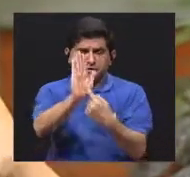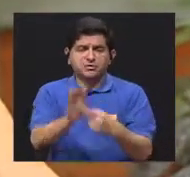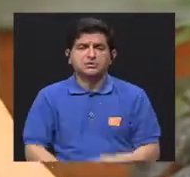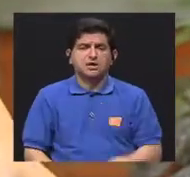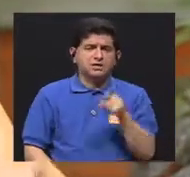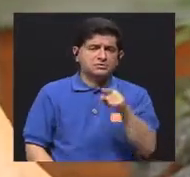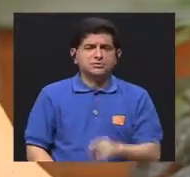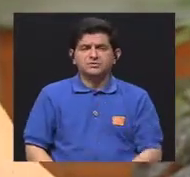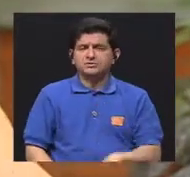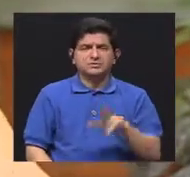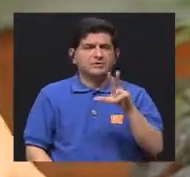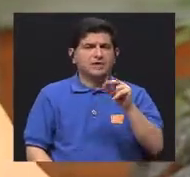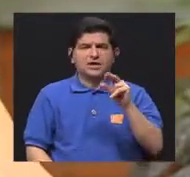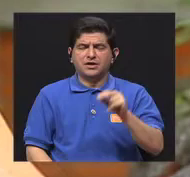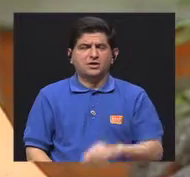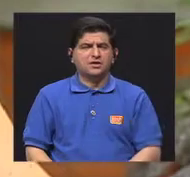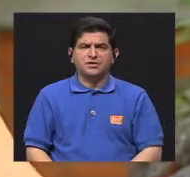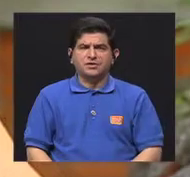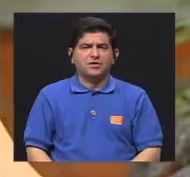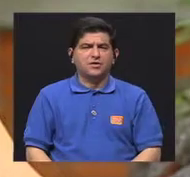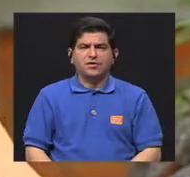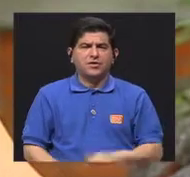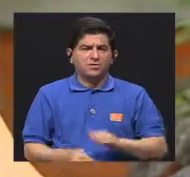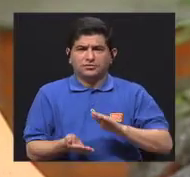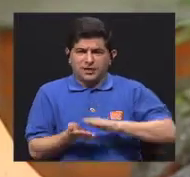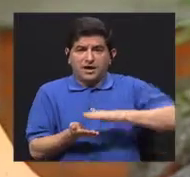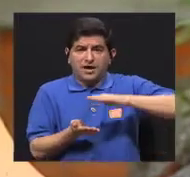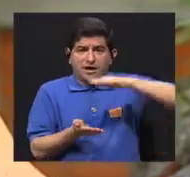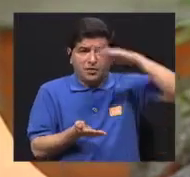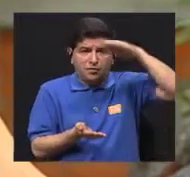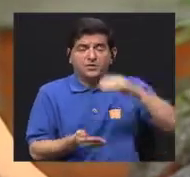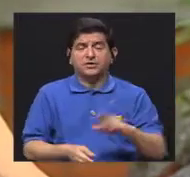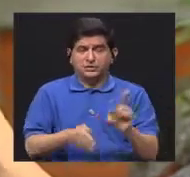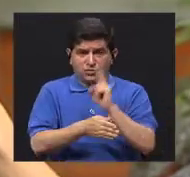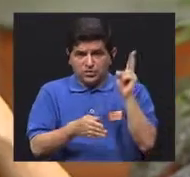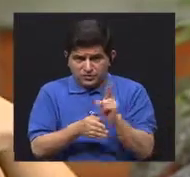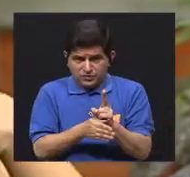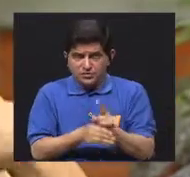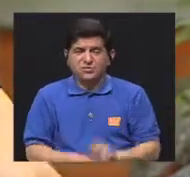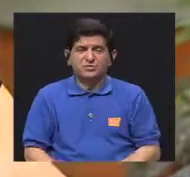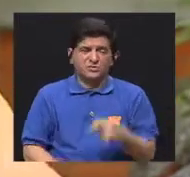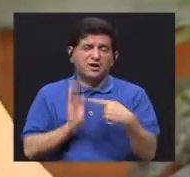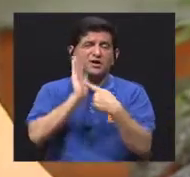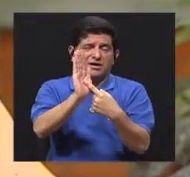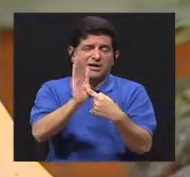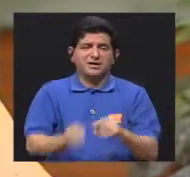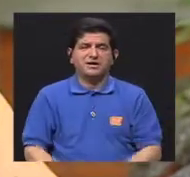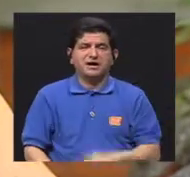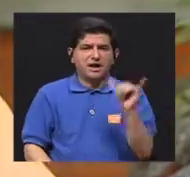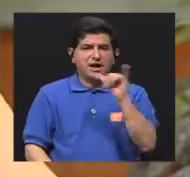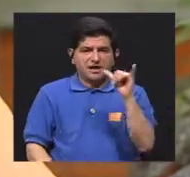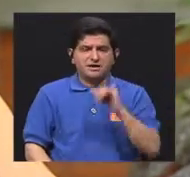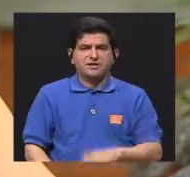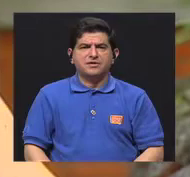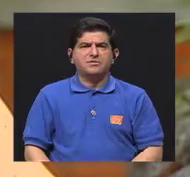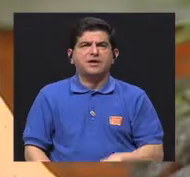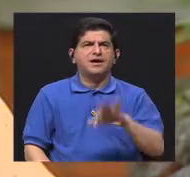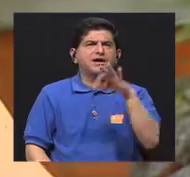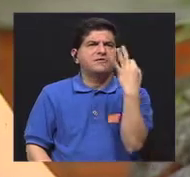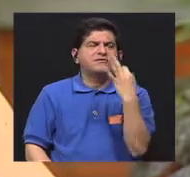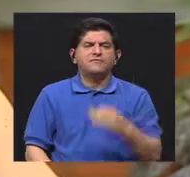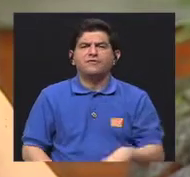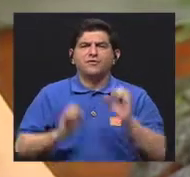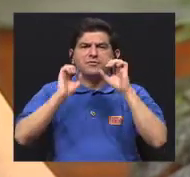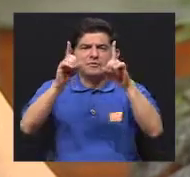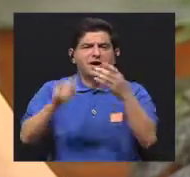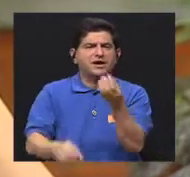grupos que estaba intentando reducir, también se lo va a hacer saber. Y la idea es que la plataforma sirva también como una forma